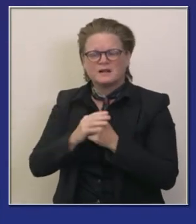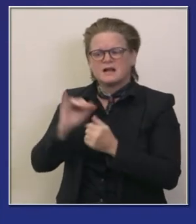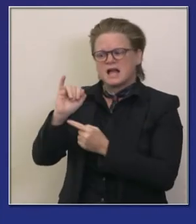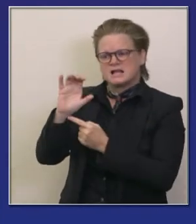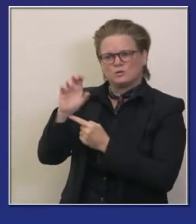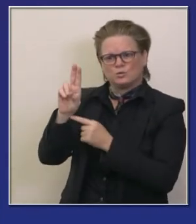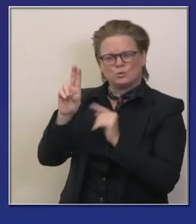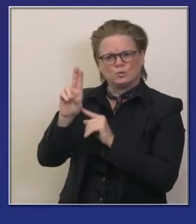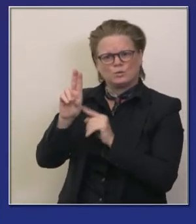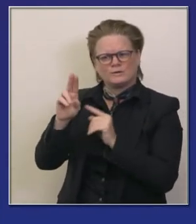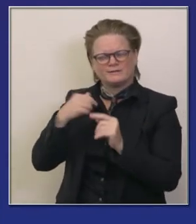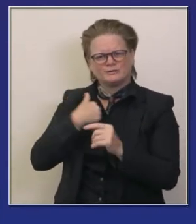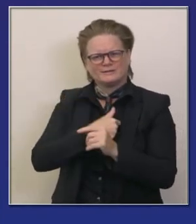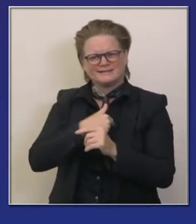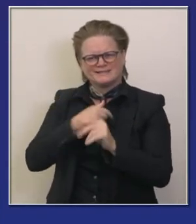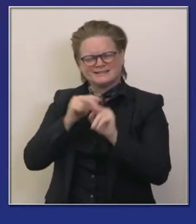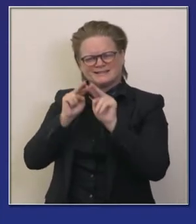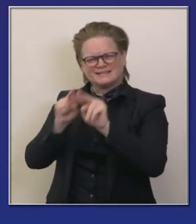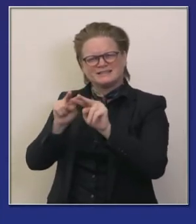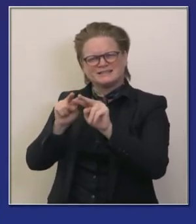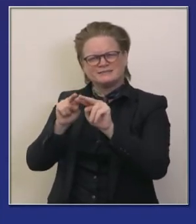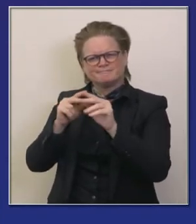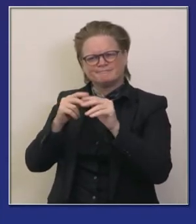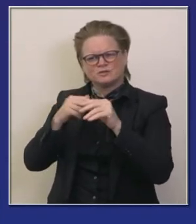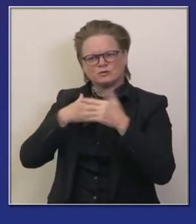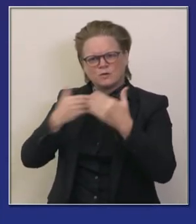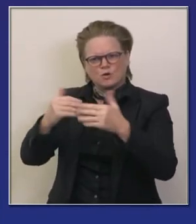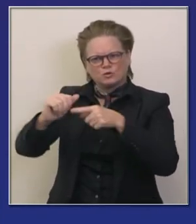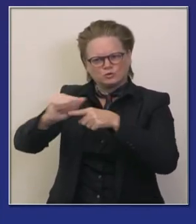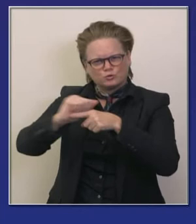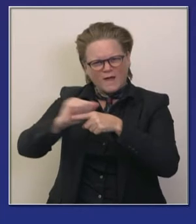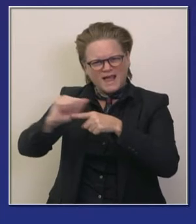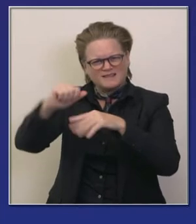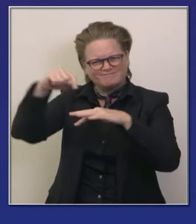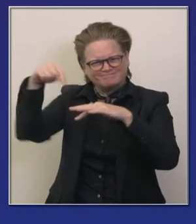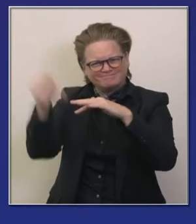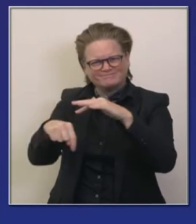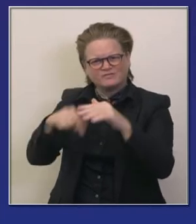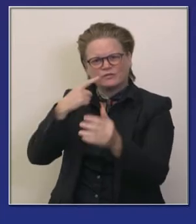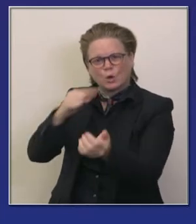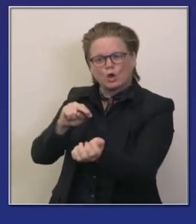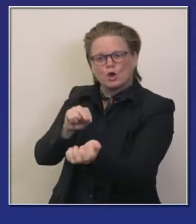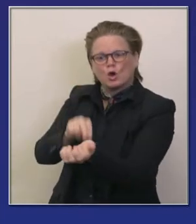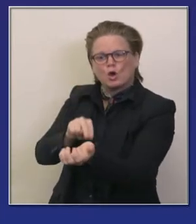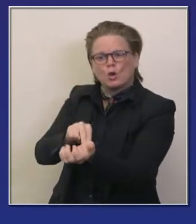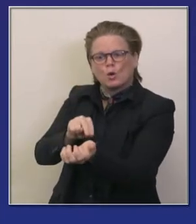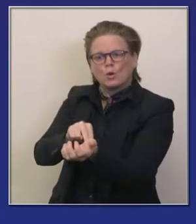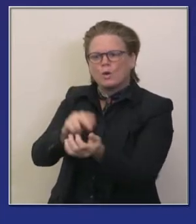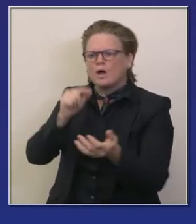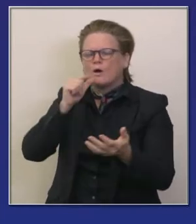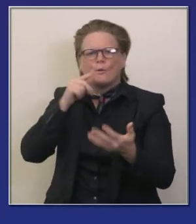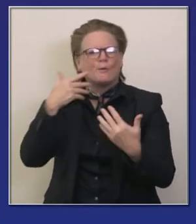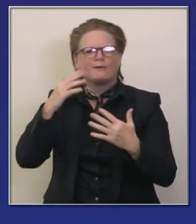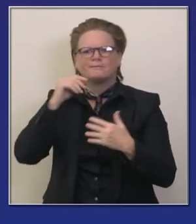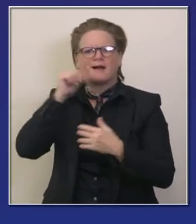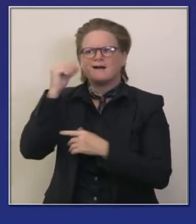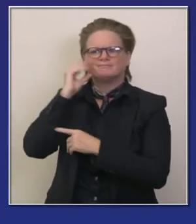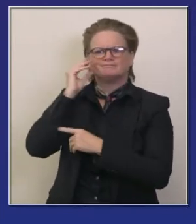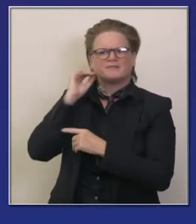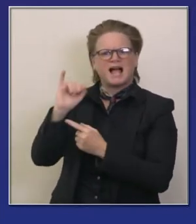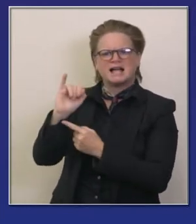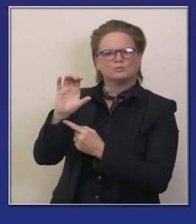tenemos una capacitación enfocada de dos días para apresurar oportunidades y traer